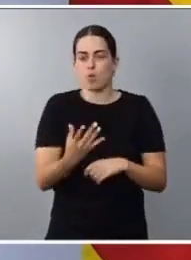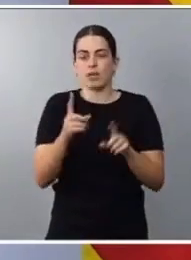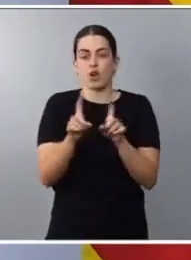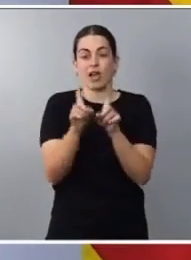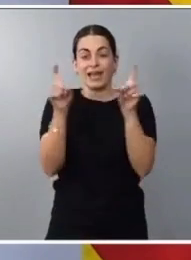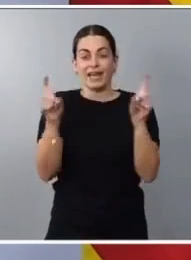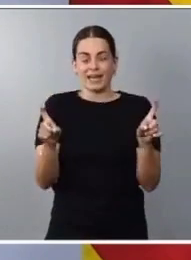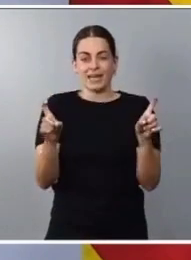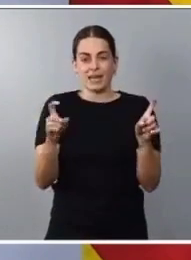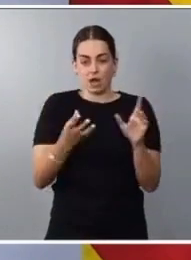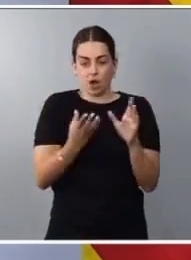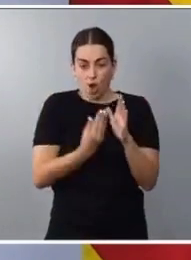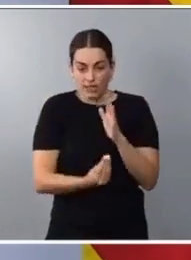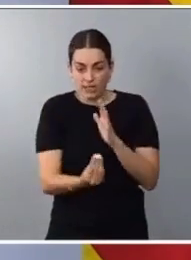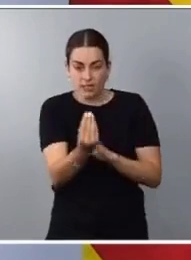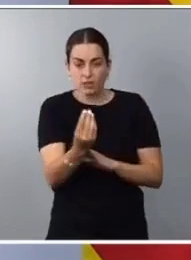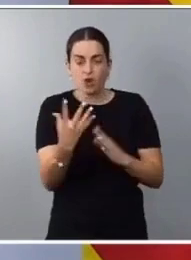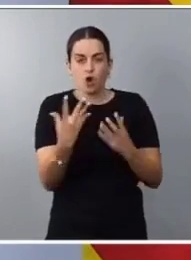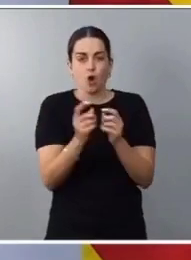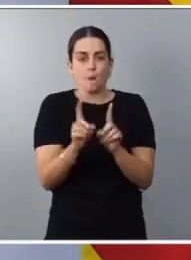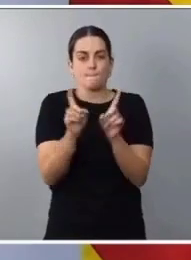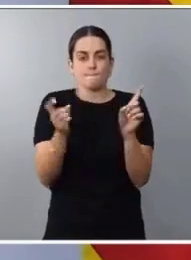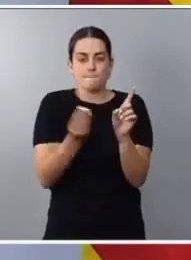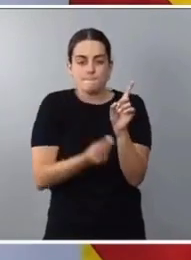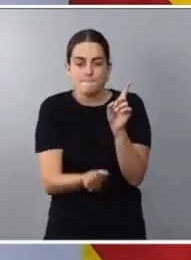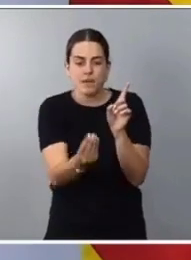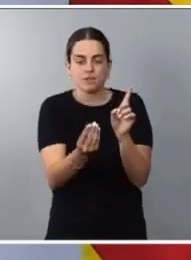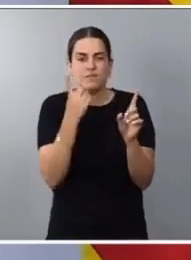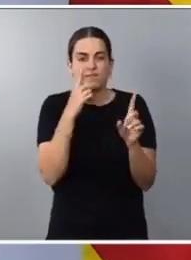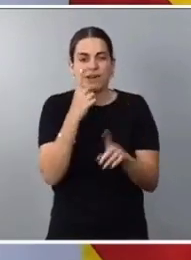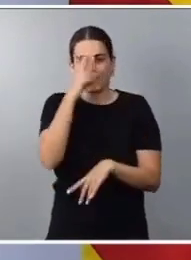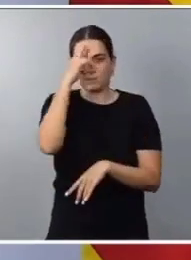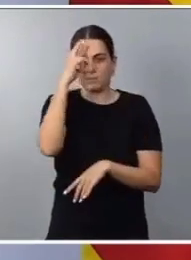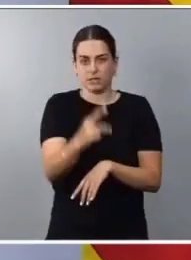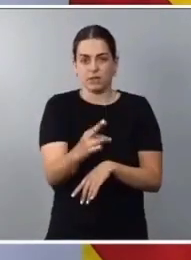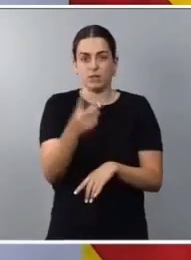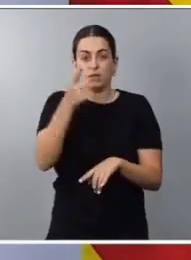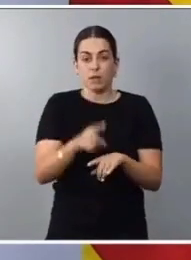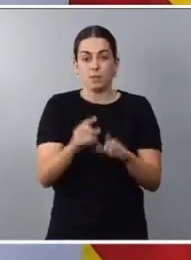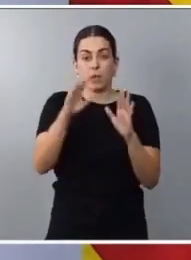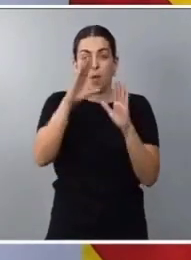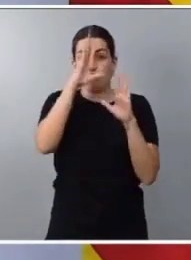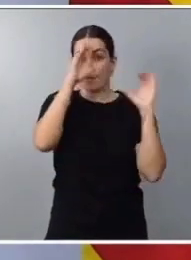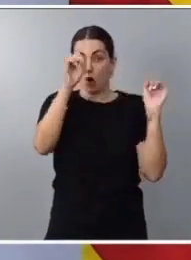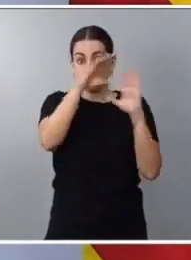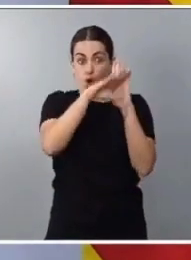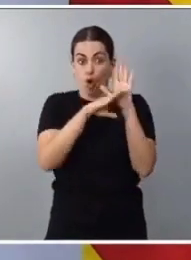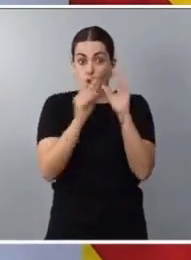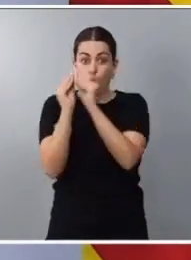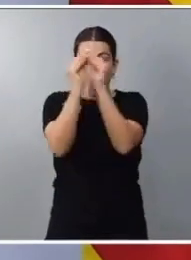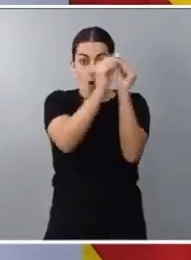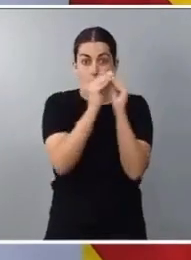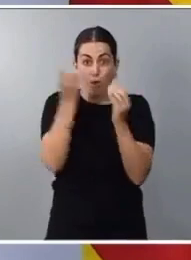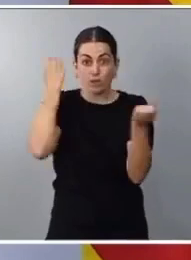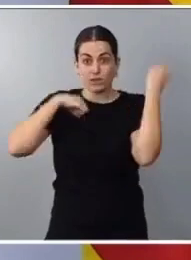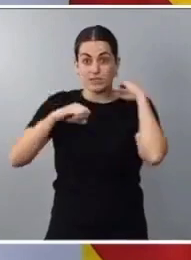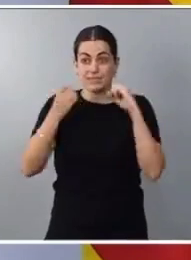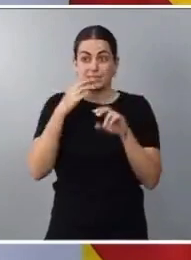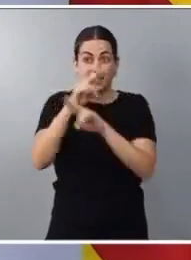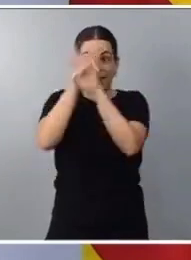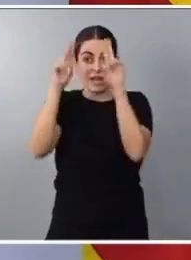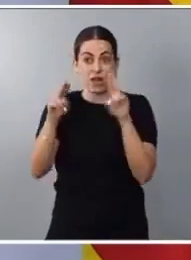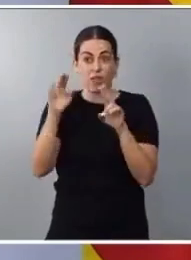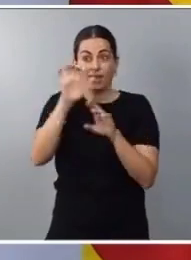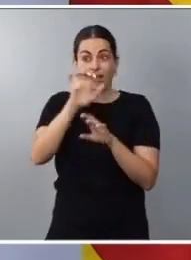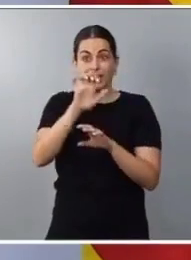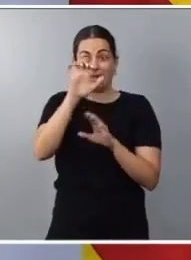parto respetado. Y, en concreto, pondremos en marcha un protocolo común de actuaciones para que las directrices internacionales y también estatales para